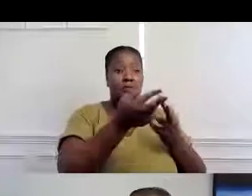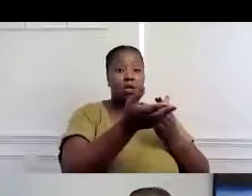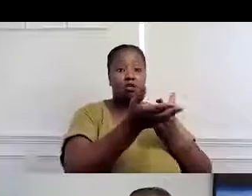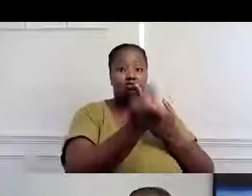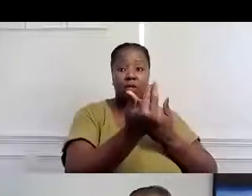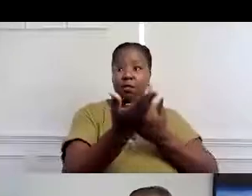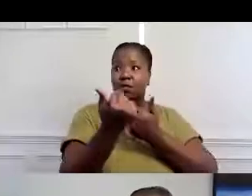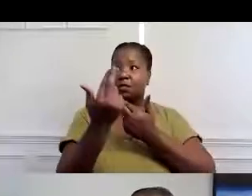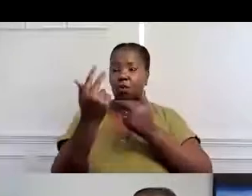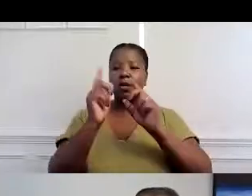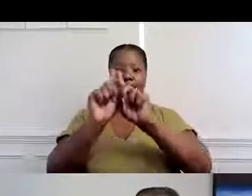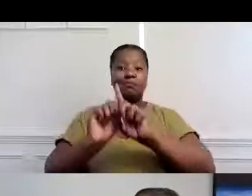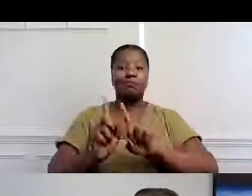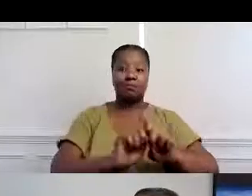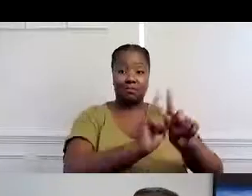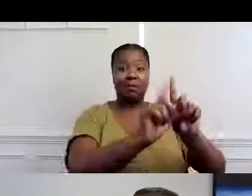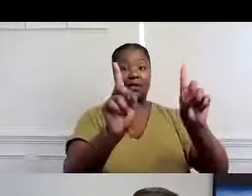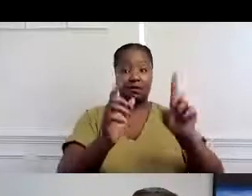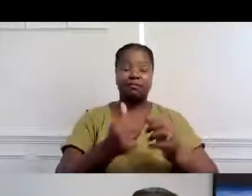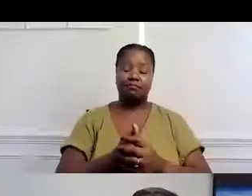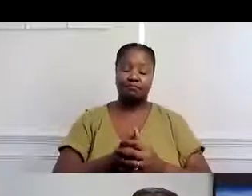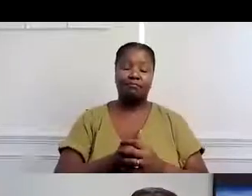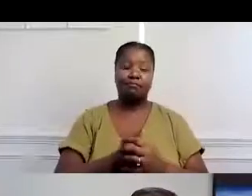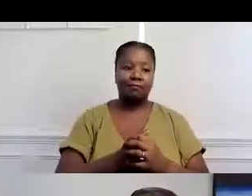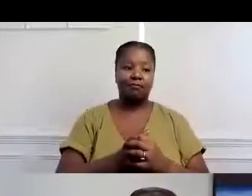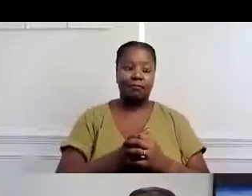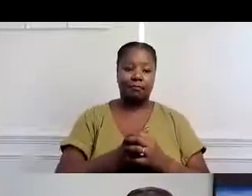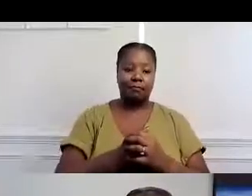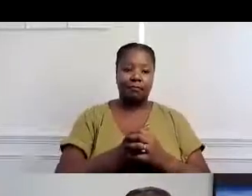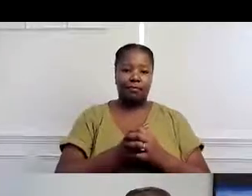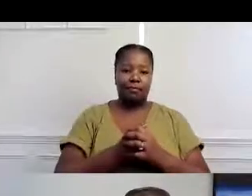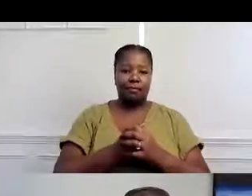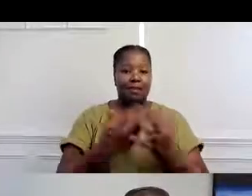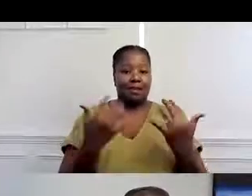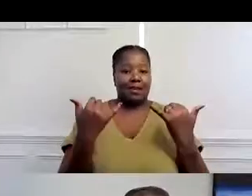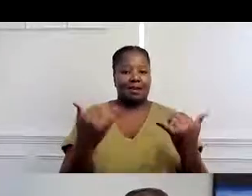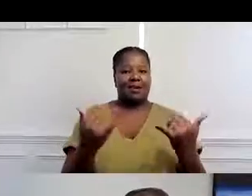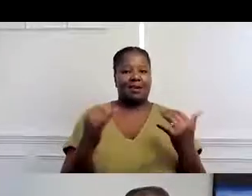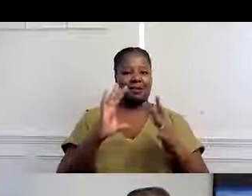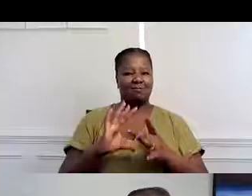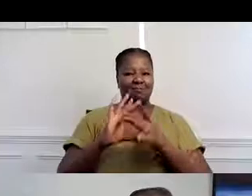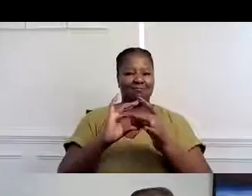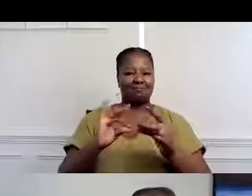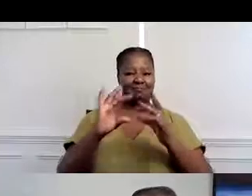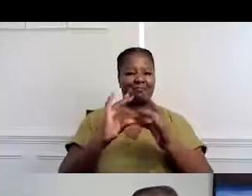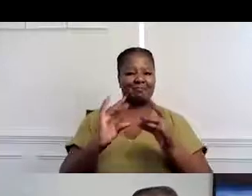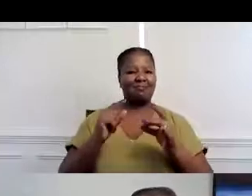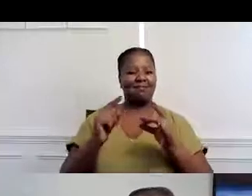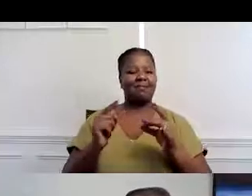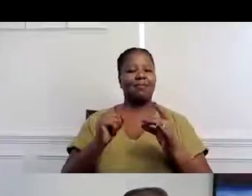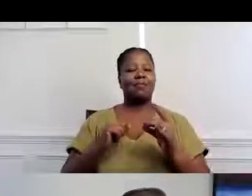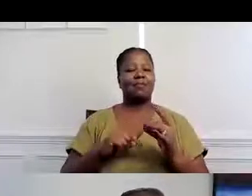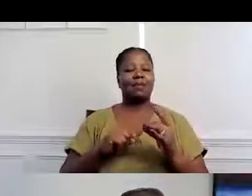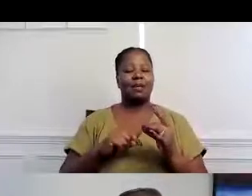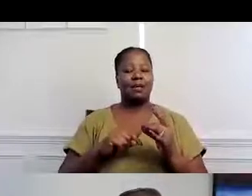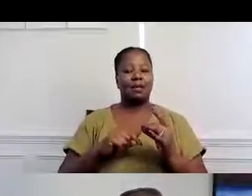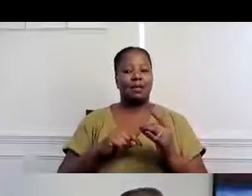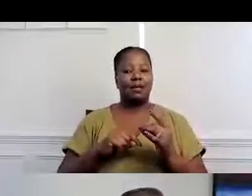quiere o necesita? Y tuvimos muchas, muchas respuestas diferentes. Próxima página.